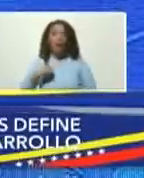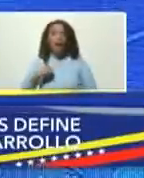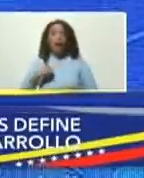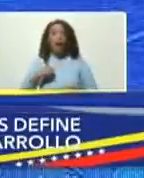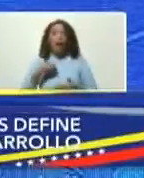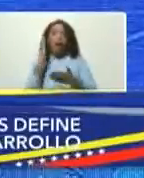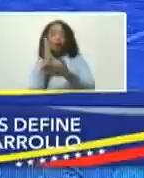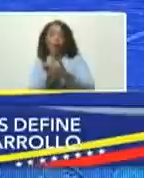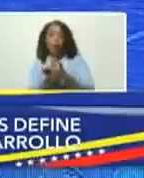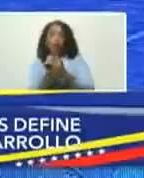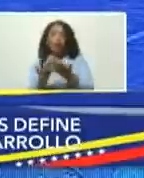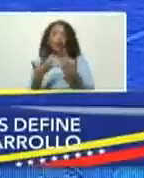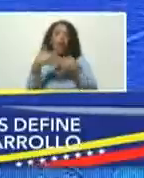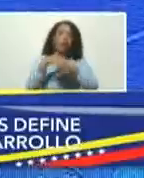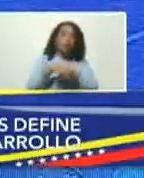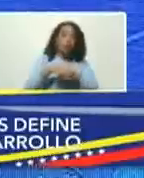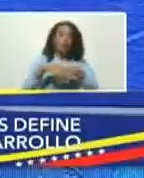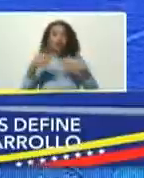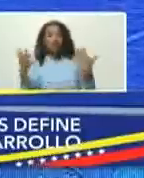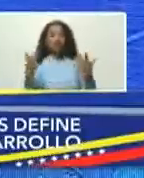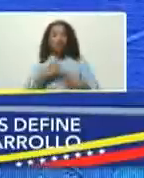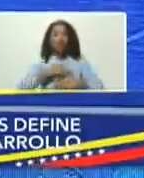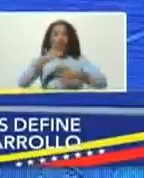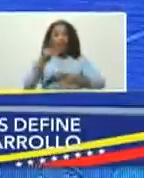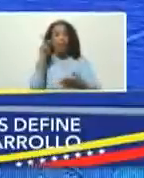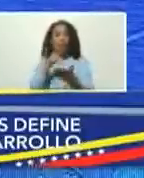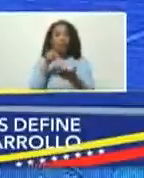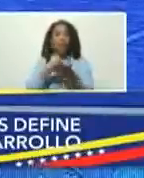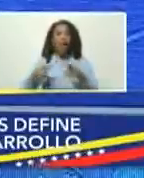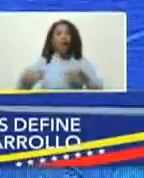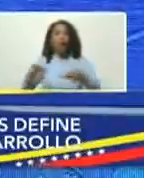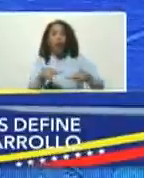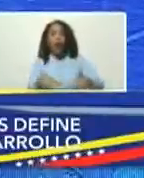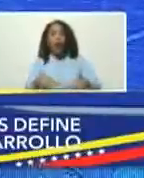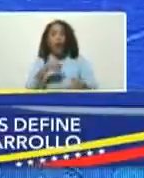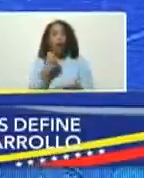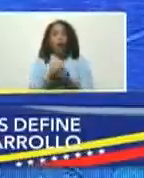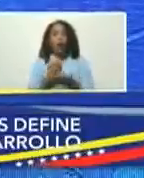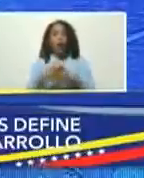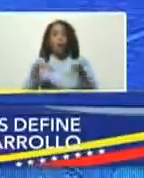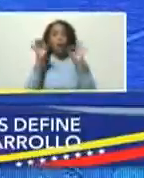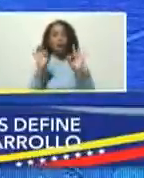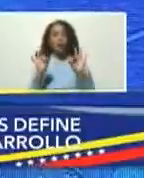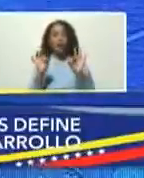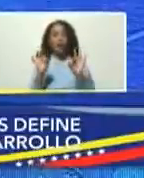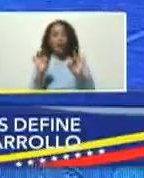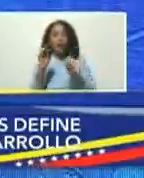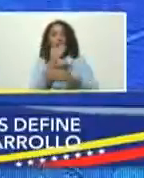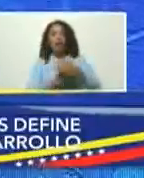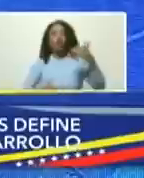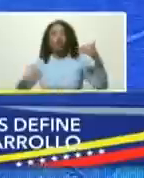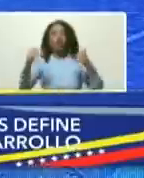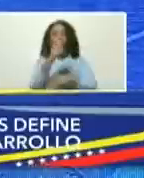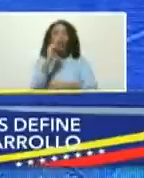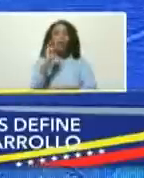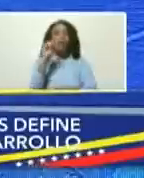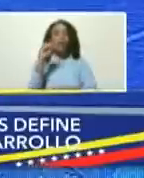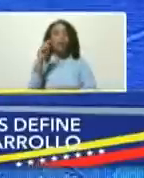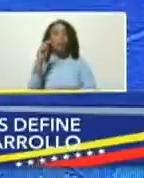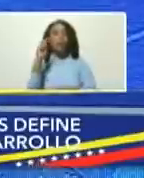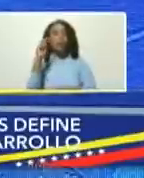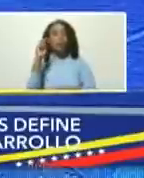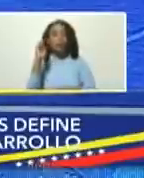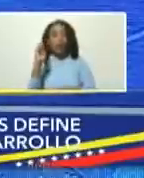comunales interesadas en participar en la zona económica especial y la superintendencia nacional de zonas